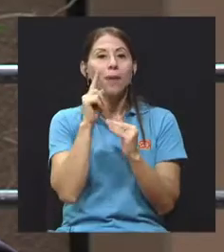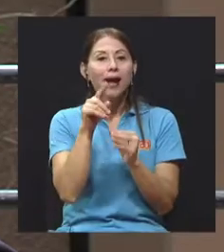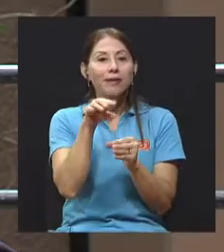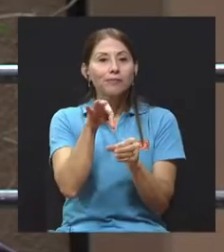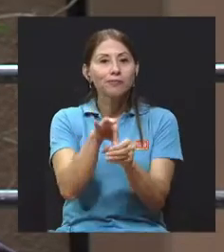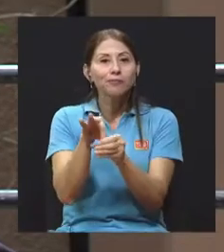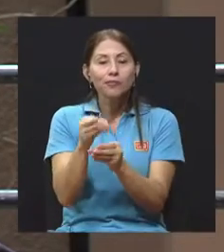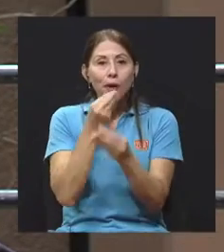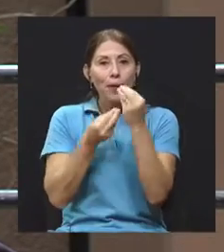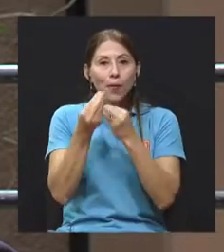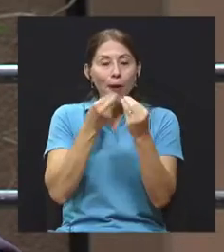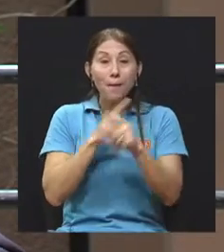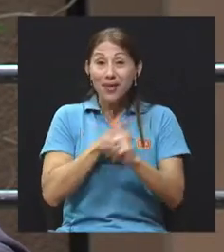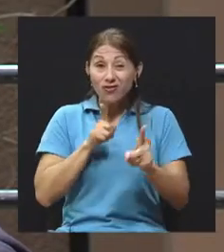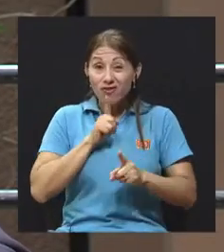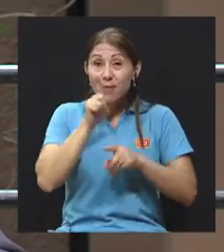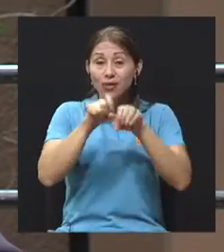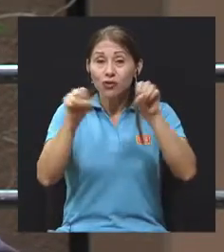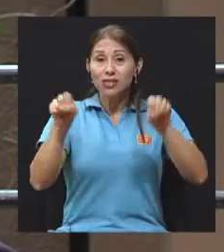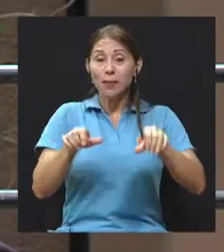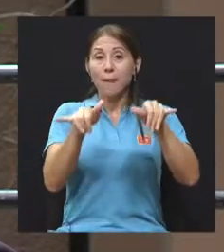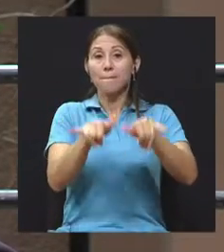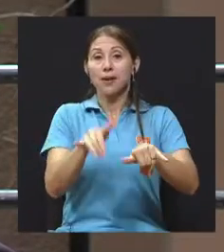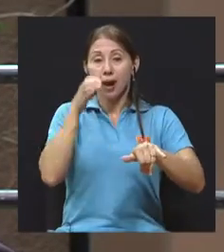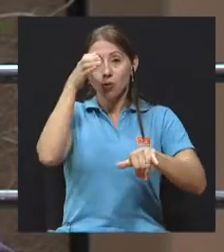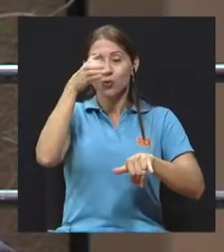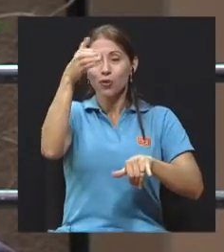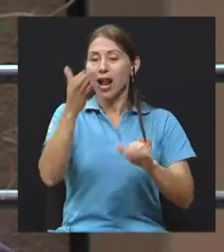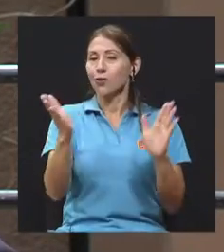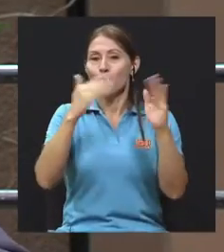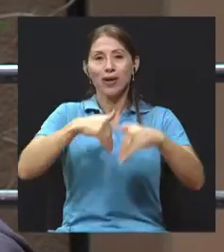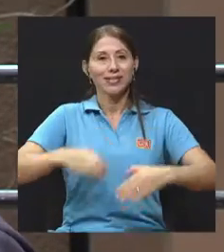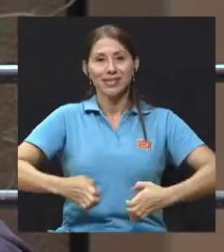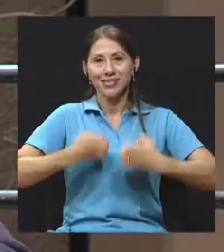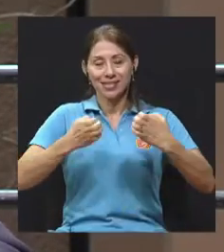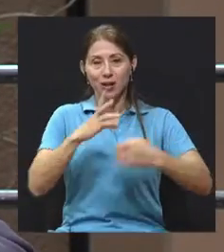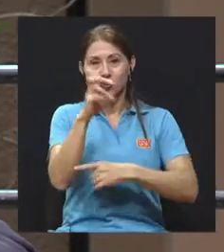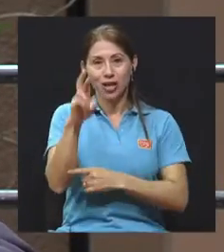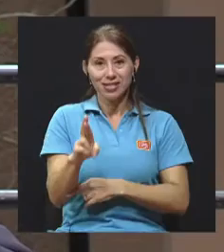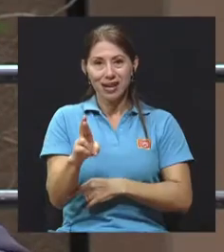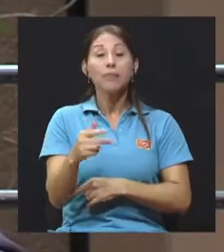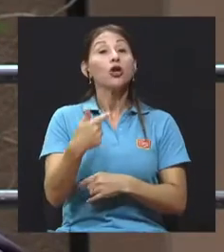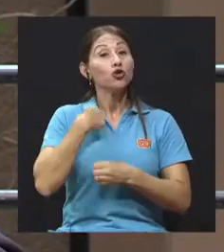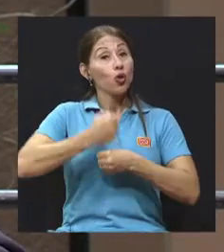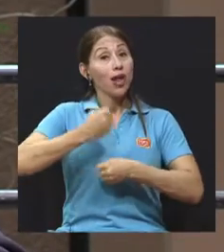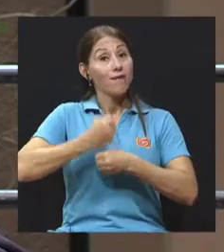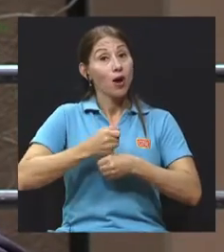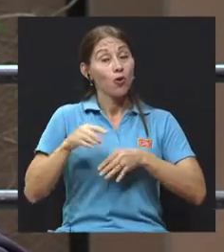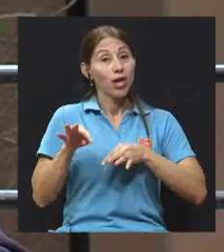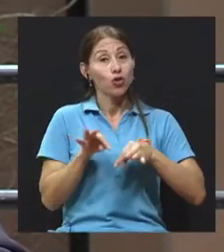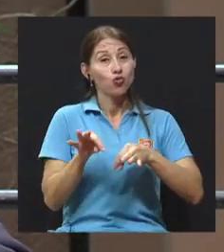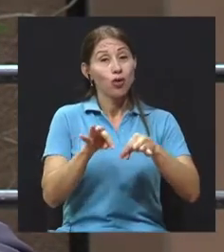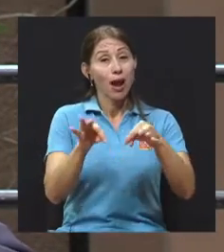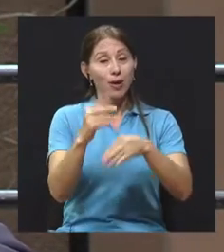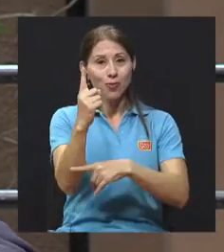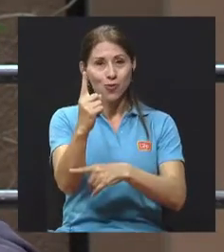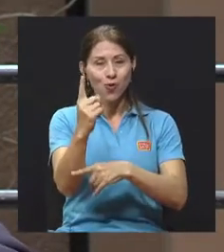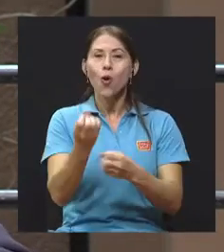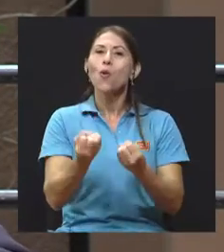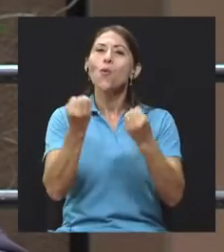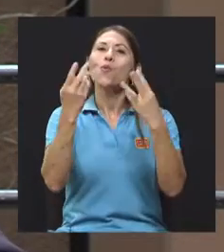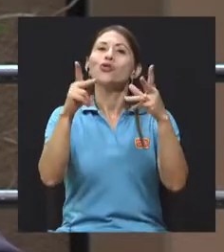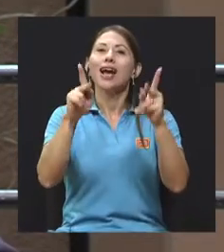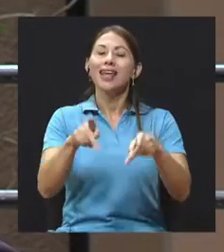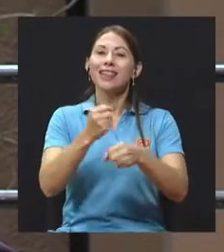permacultural todavía no existe completo en Costa Rica. Estamos trabajando, yo trabajo en Turrialba en uno, mucha gente trabaja en la zona sur,